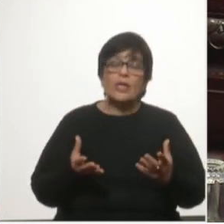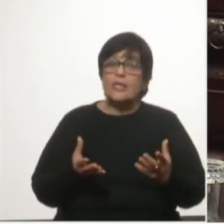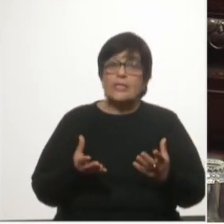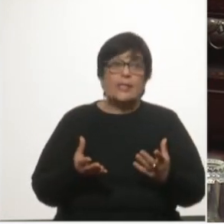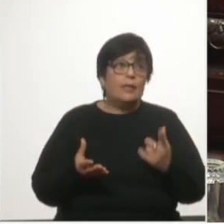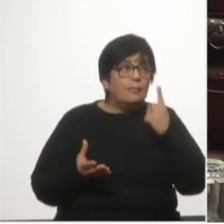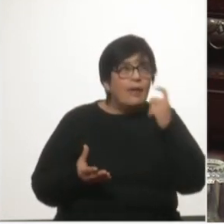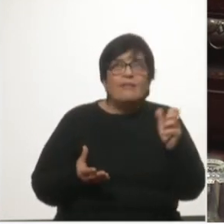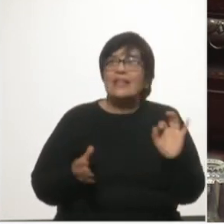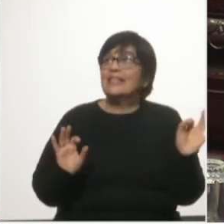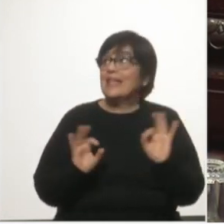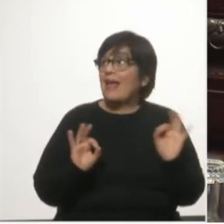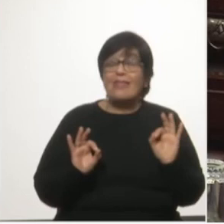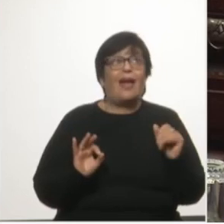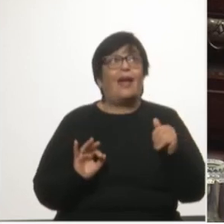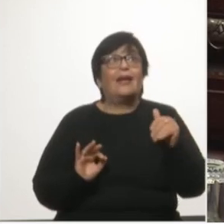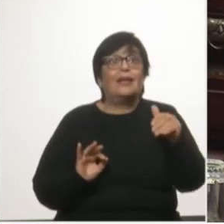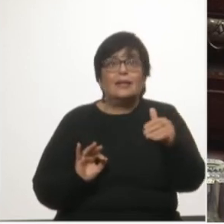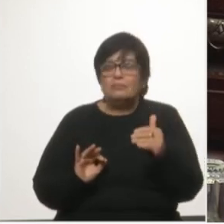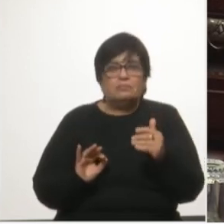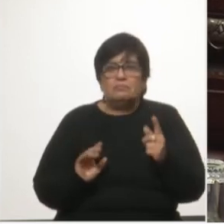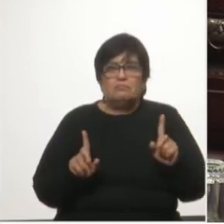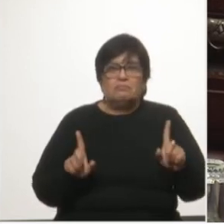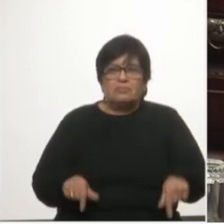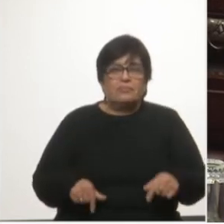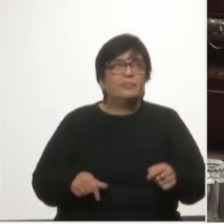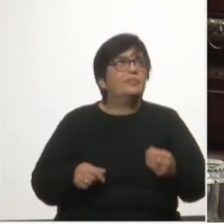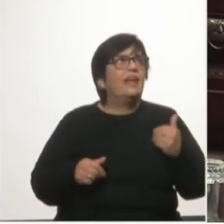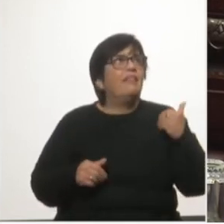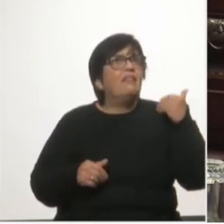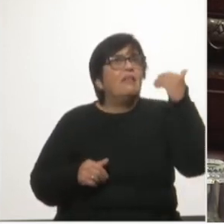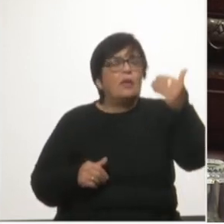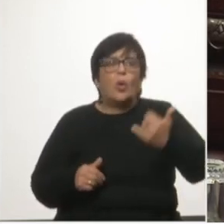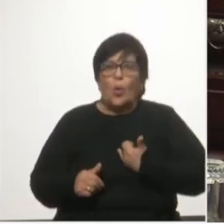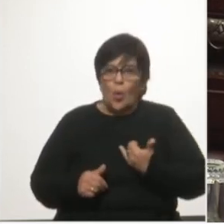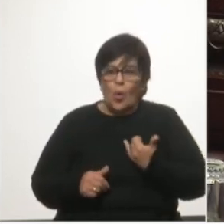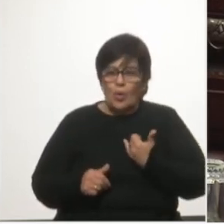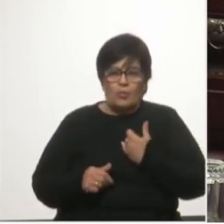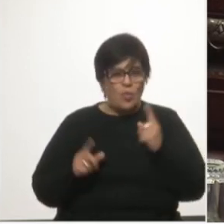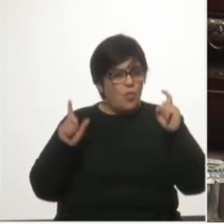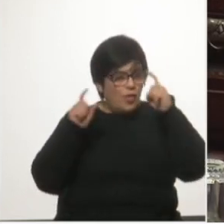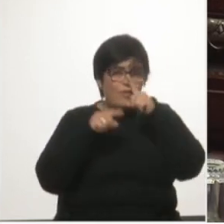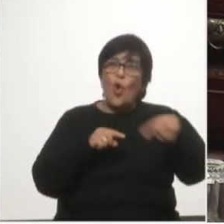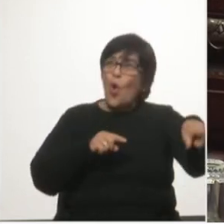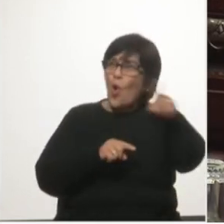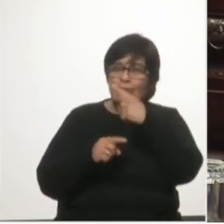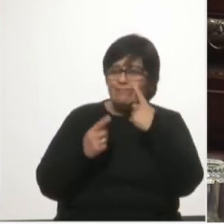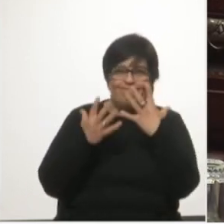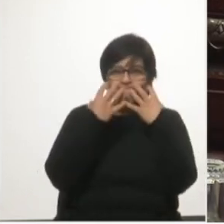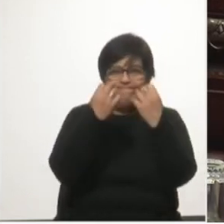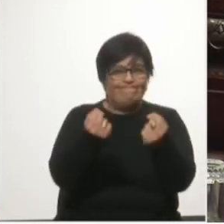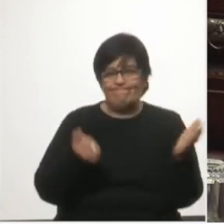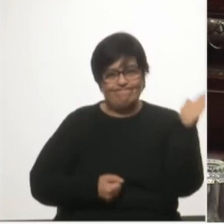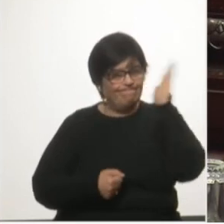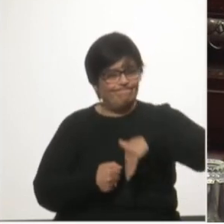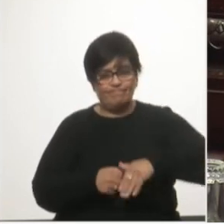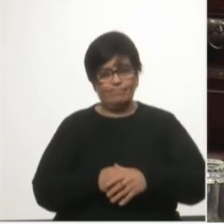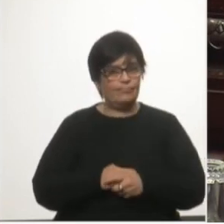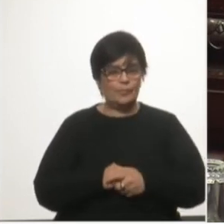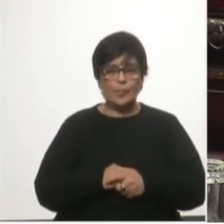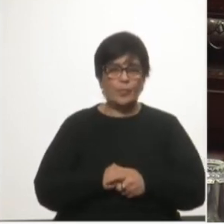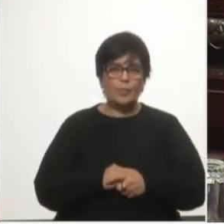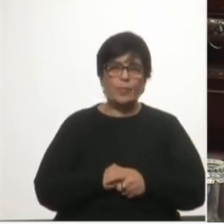previsibilidad no sabemos qué puede pasar y es muy difícil que de afuera entiendan lo que está pasando acá.